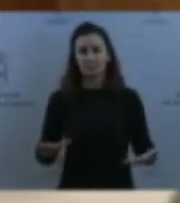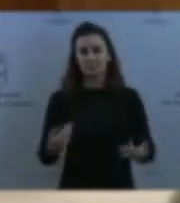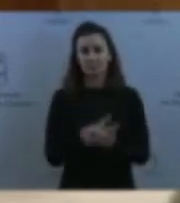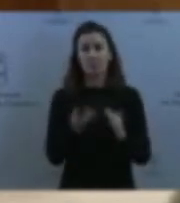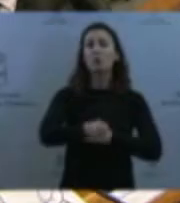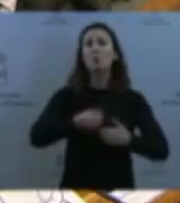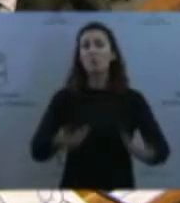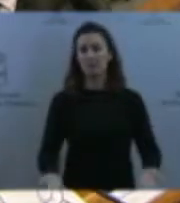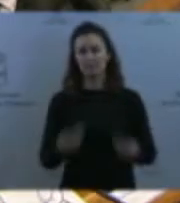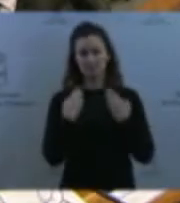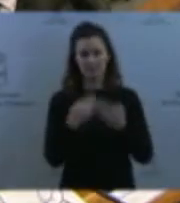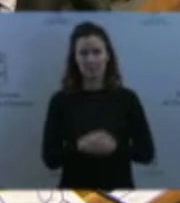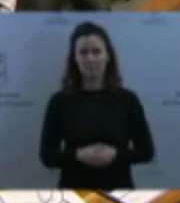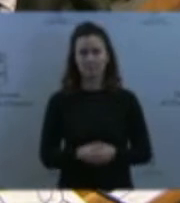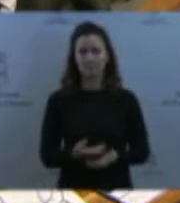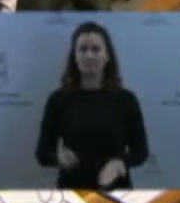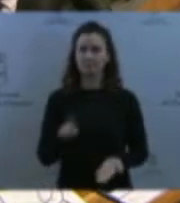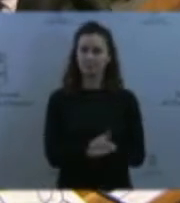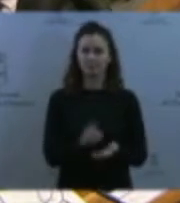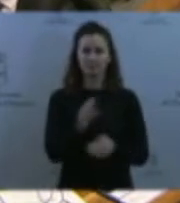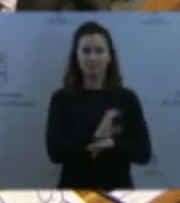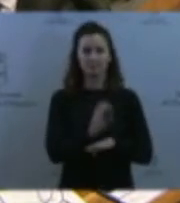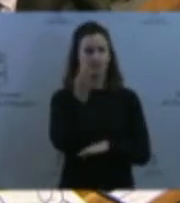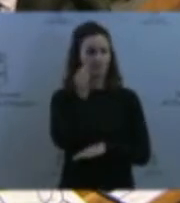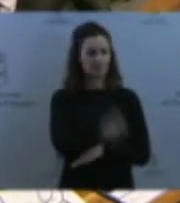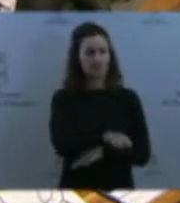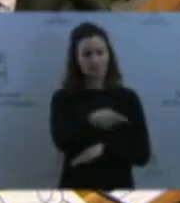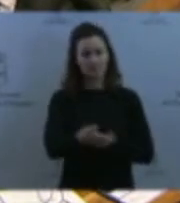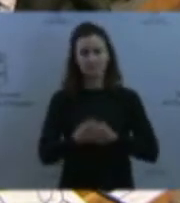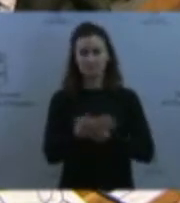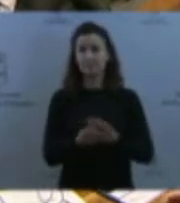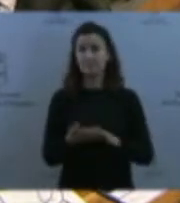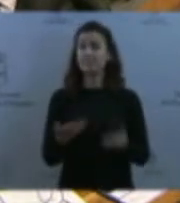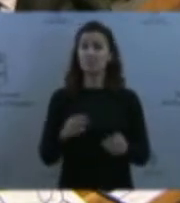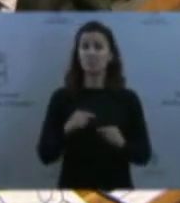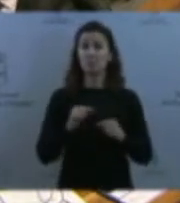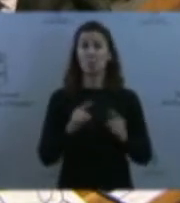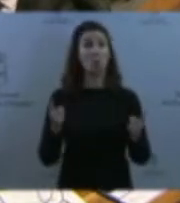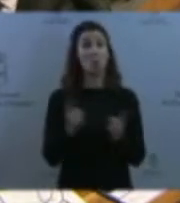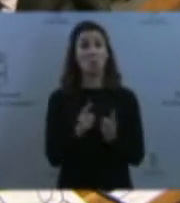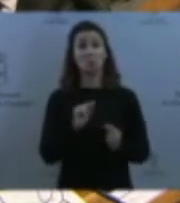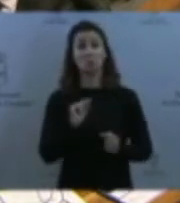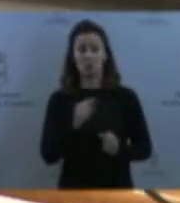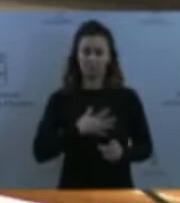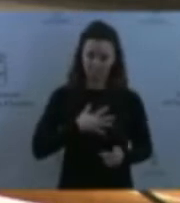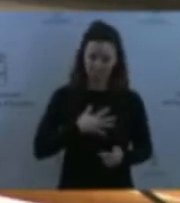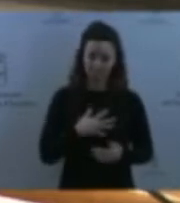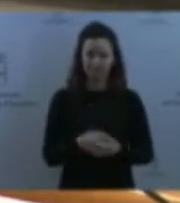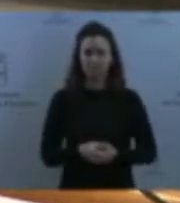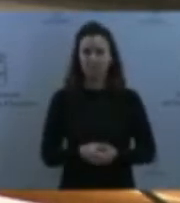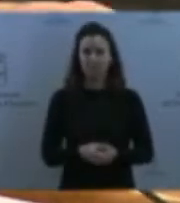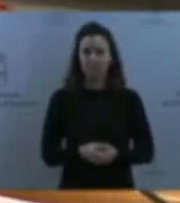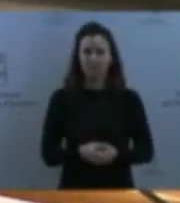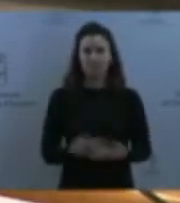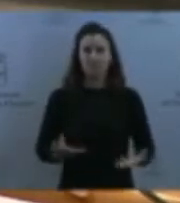Asturias? Pues le contesto muy gustosamente y creo, además, que es una reflexión que está totalmente